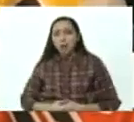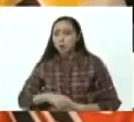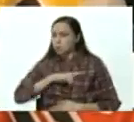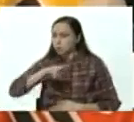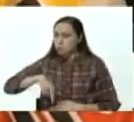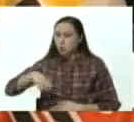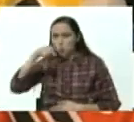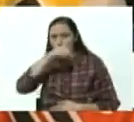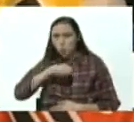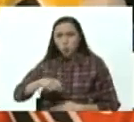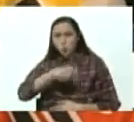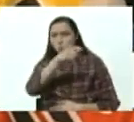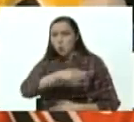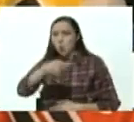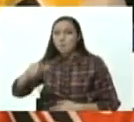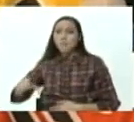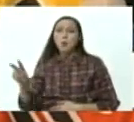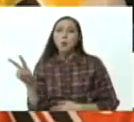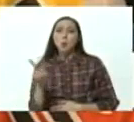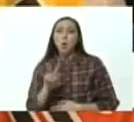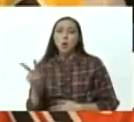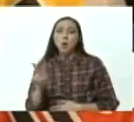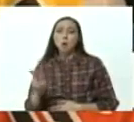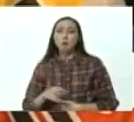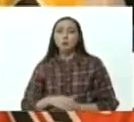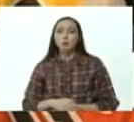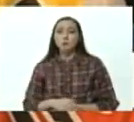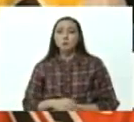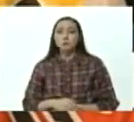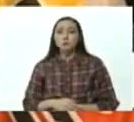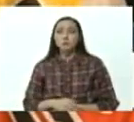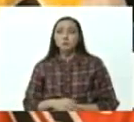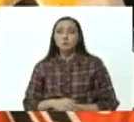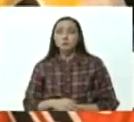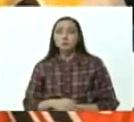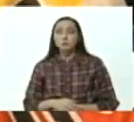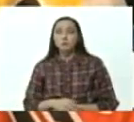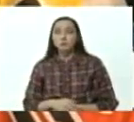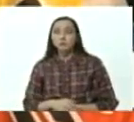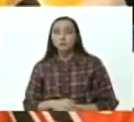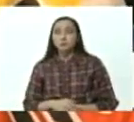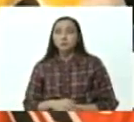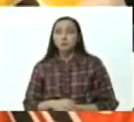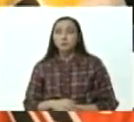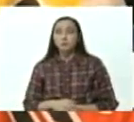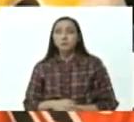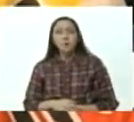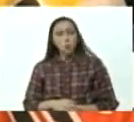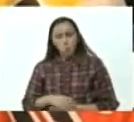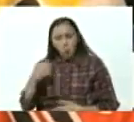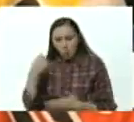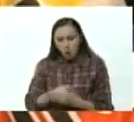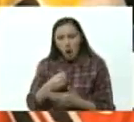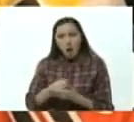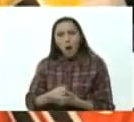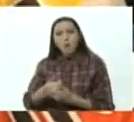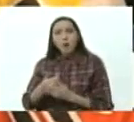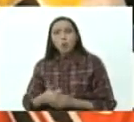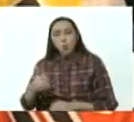los venezolanos y las venezolanas. Cuando estábamos, nos alistábamos y estábamos desafiando la autoridad